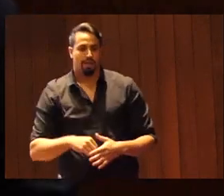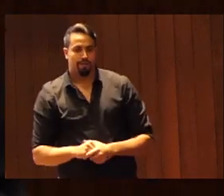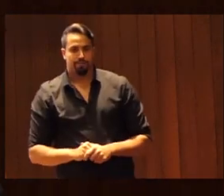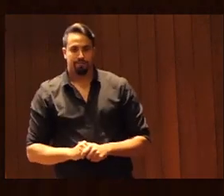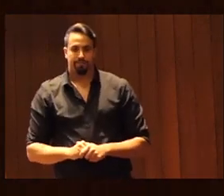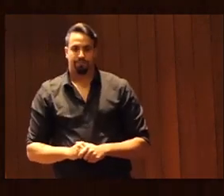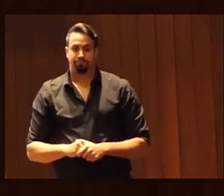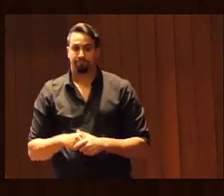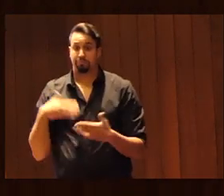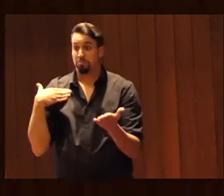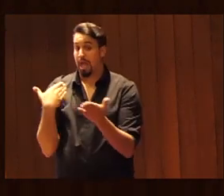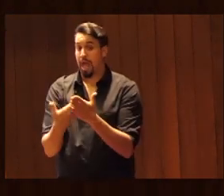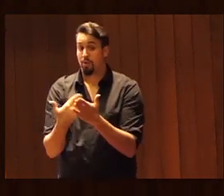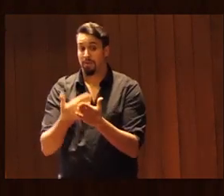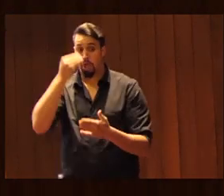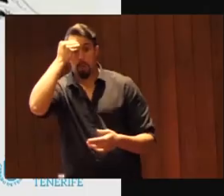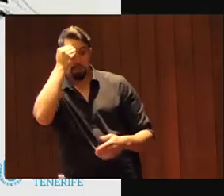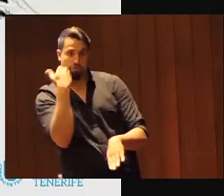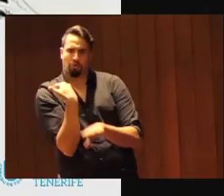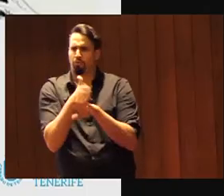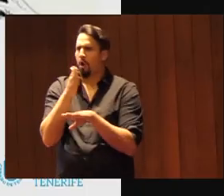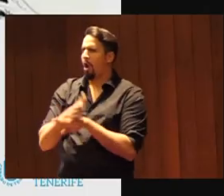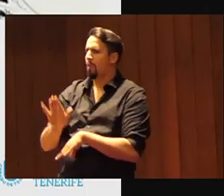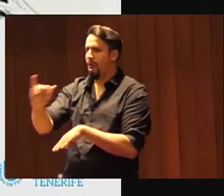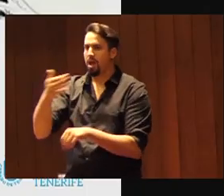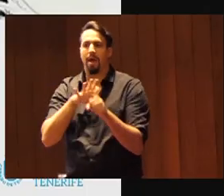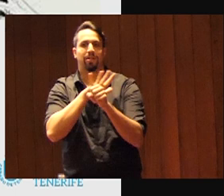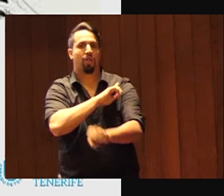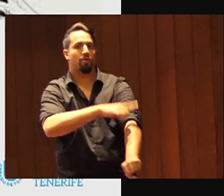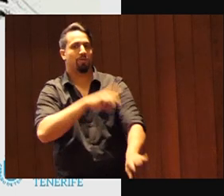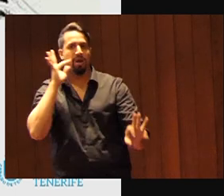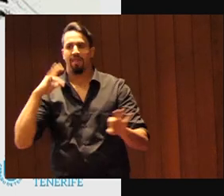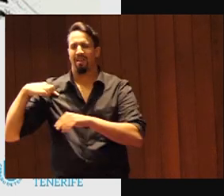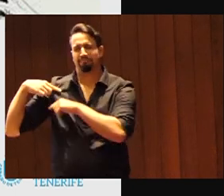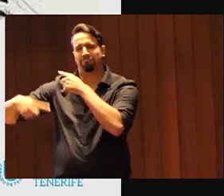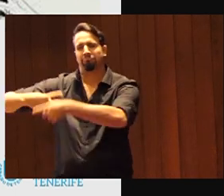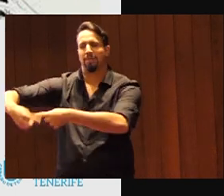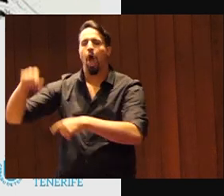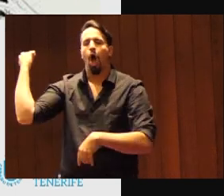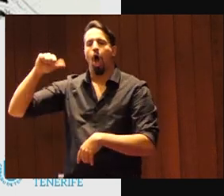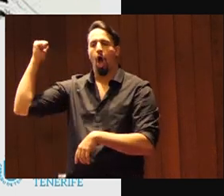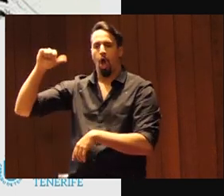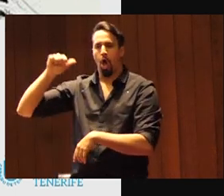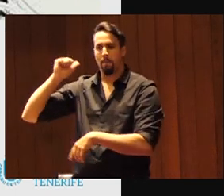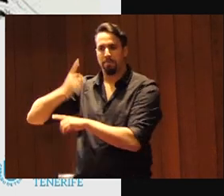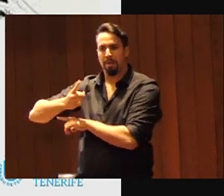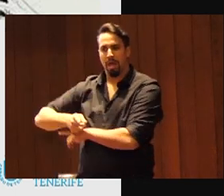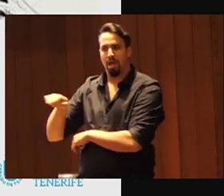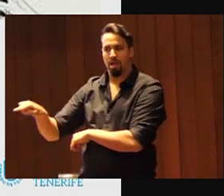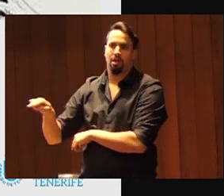Bueno, argumentos creo que tenemos de sobra. El ámbito deportivo ha sido un ámbito tradicionalmente masculino creado por y